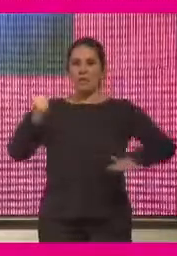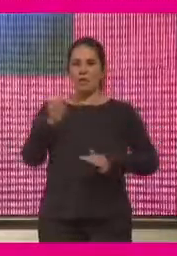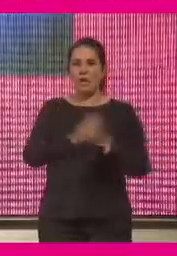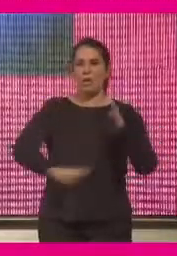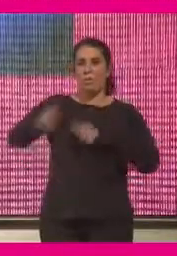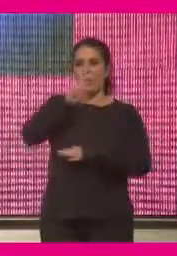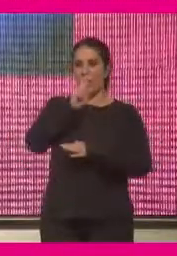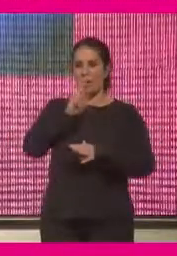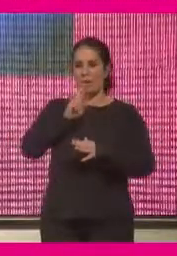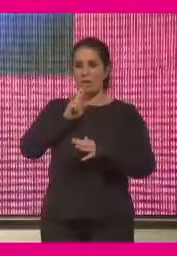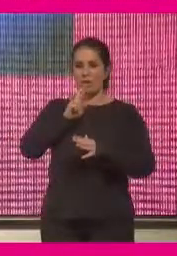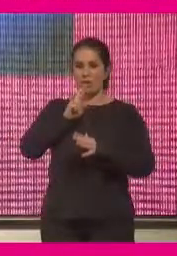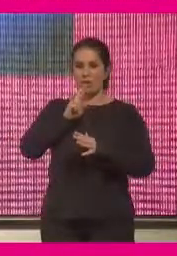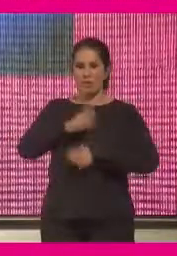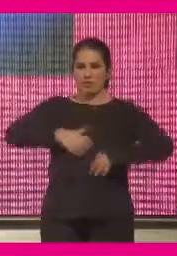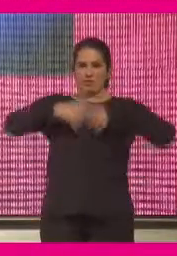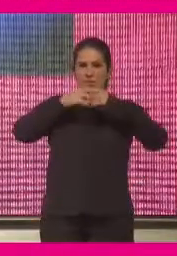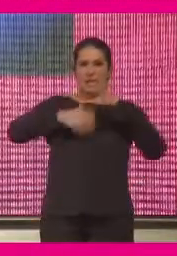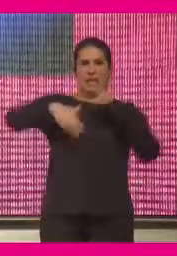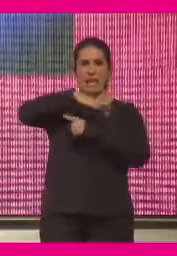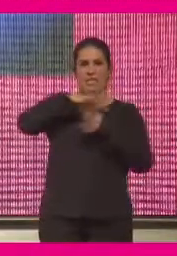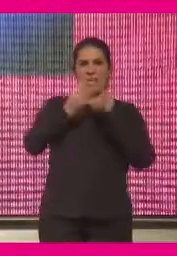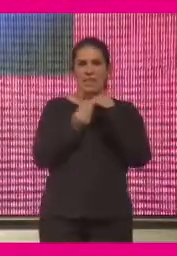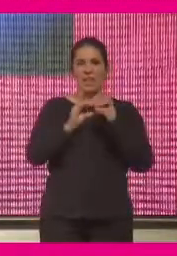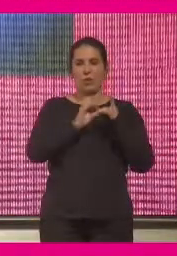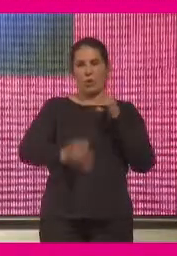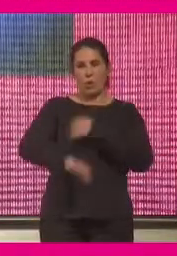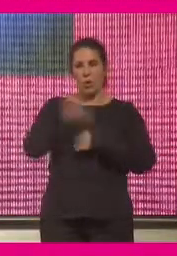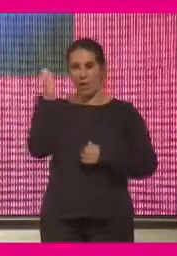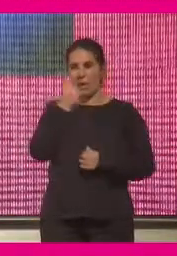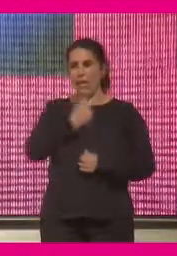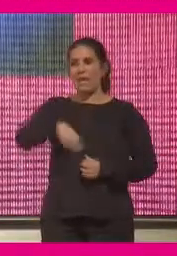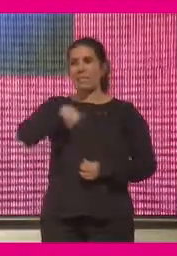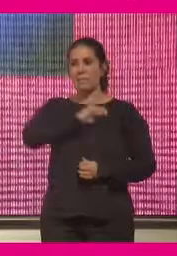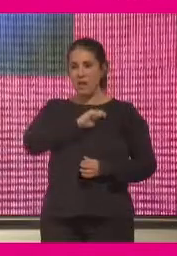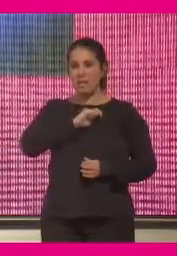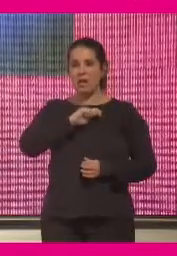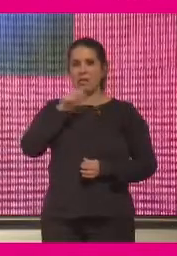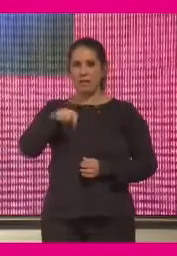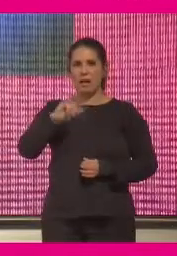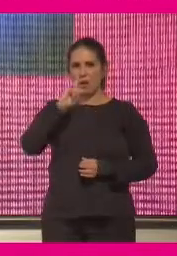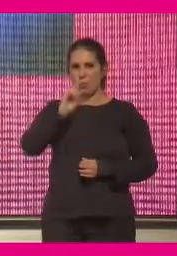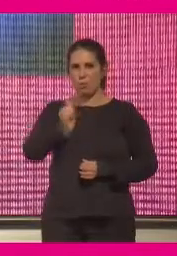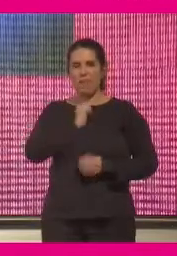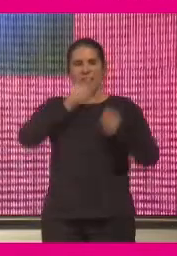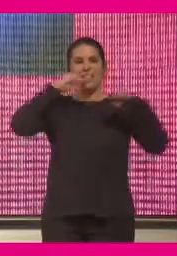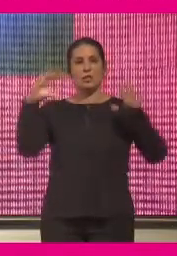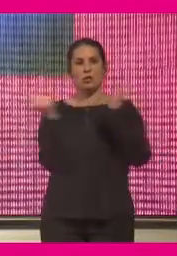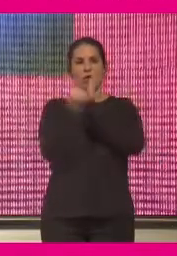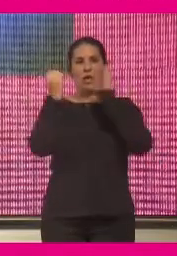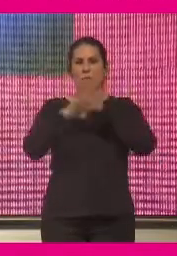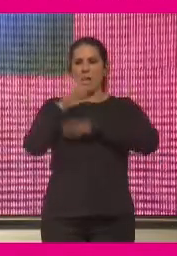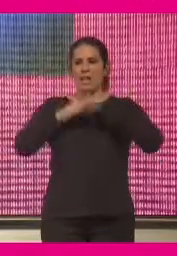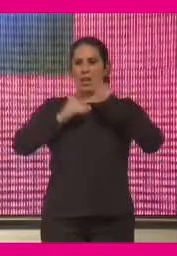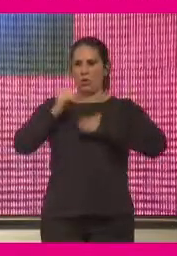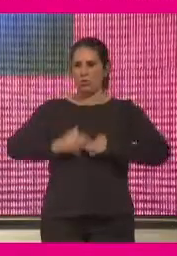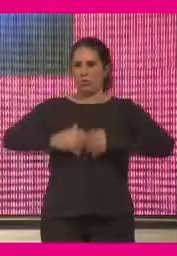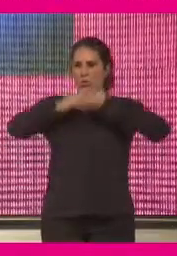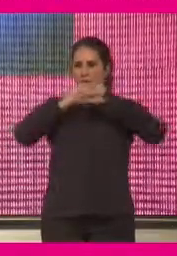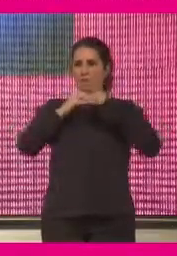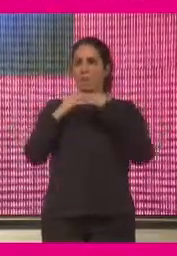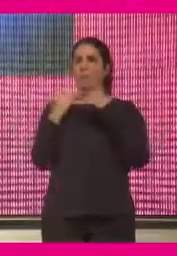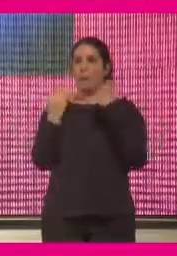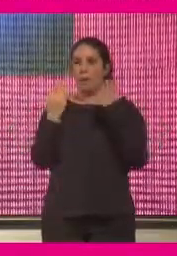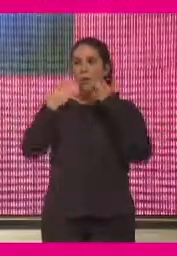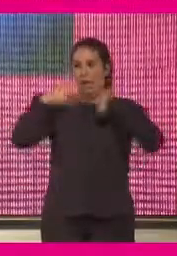recuperación, transformación y resiliencia de la Unión Europea, España tiene una oportunidad histórica para poder reconstruir su economía. Pero nadie se